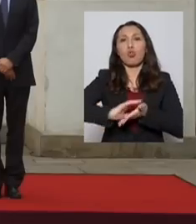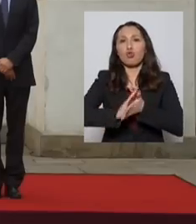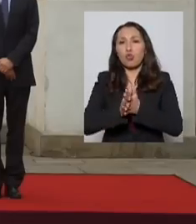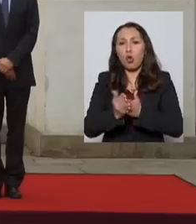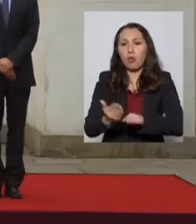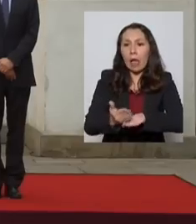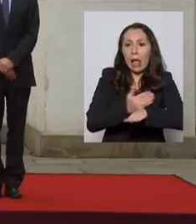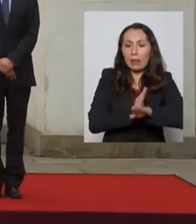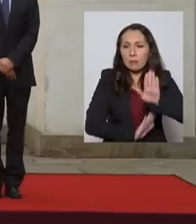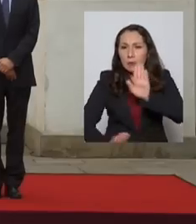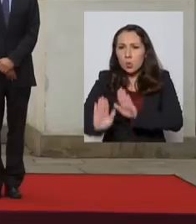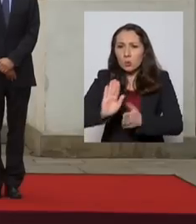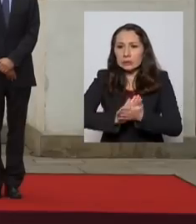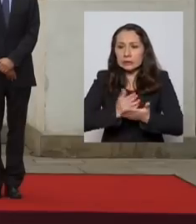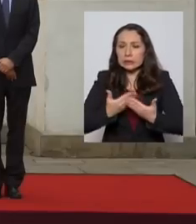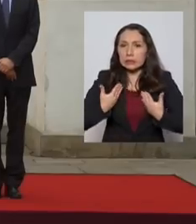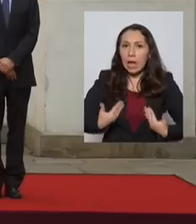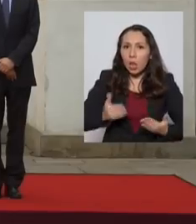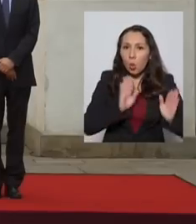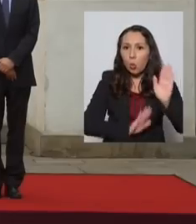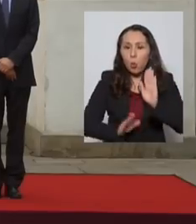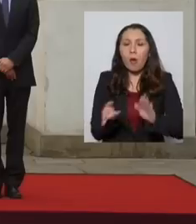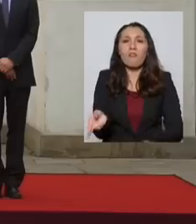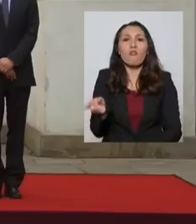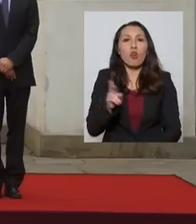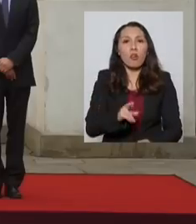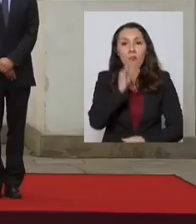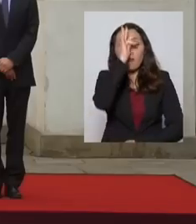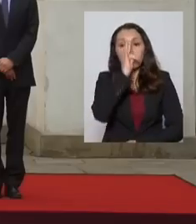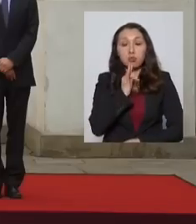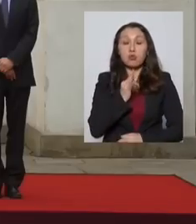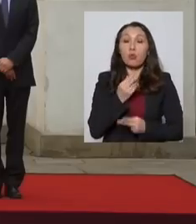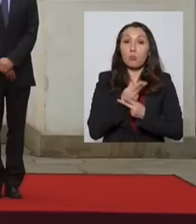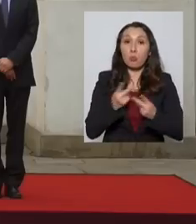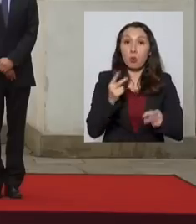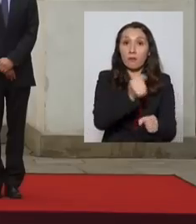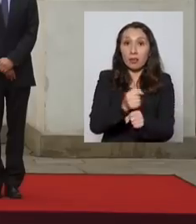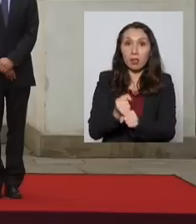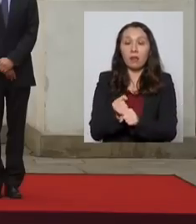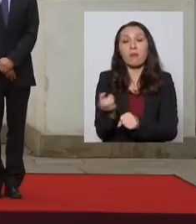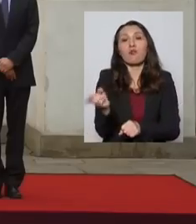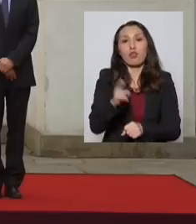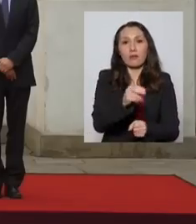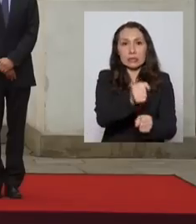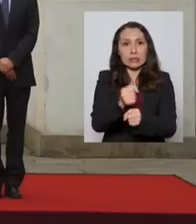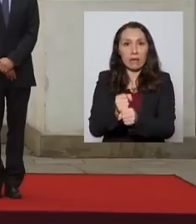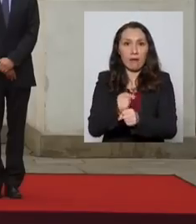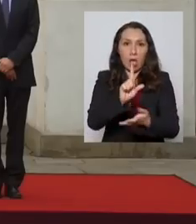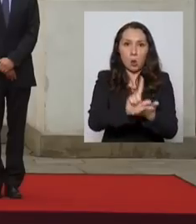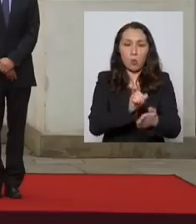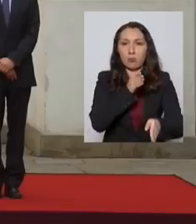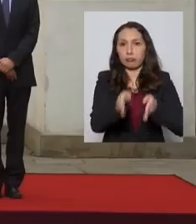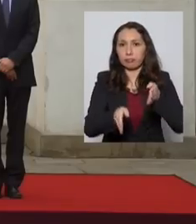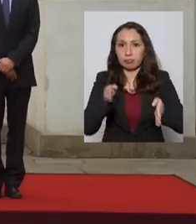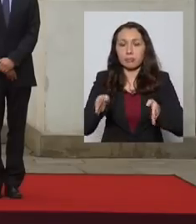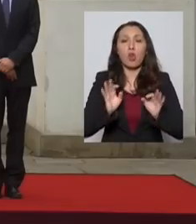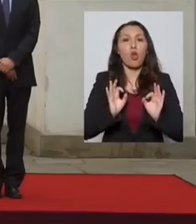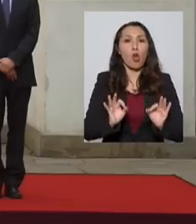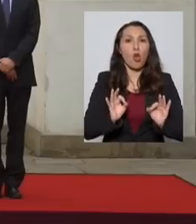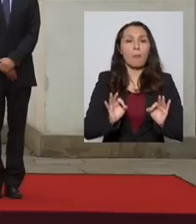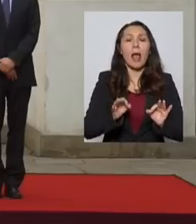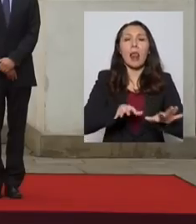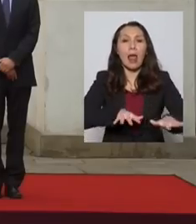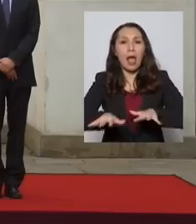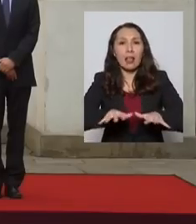precauciones sanitarias posibles, que vuelvan los funcionarios públicos a sus puestos de trabajo, que se normalice la